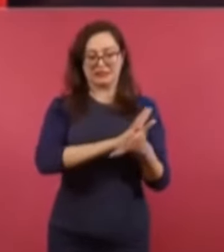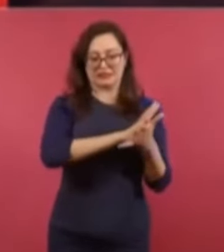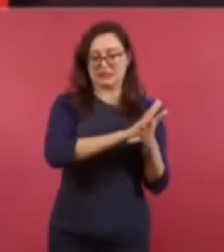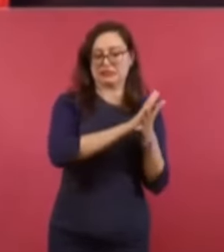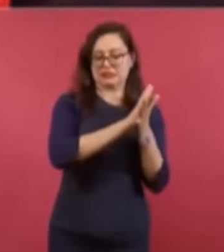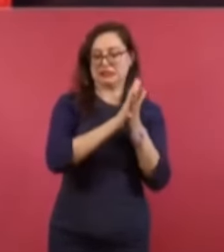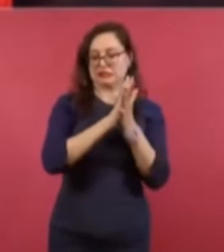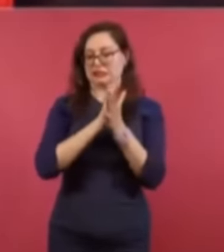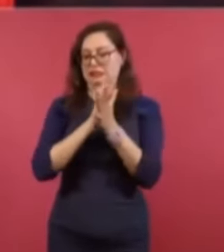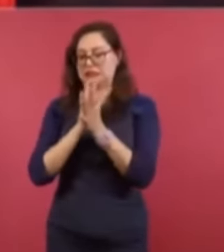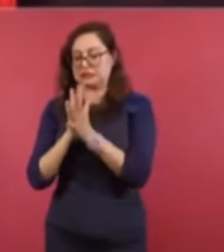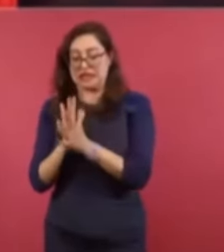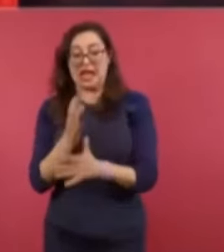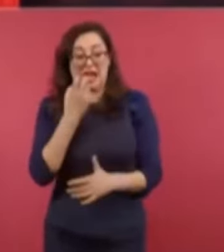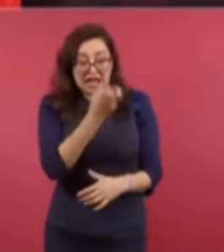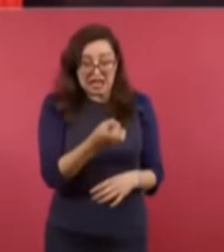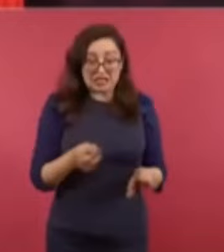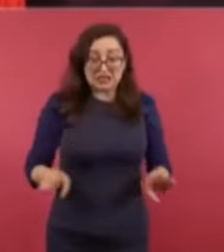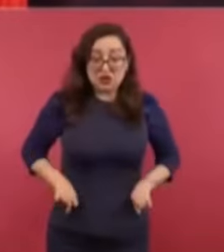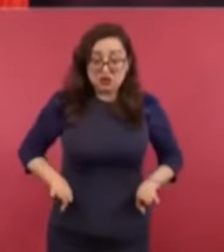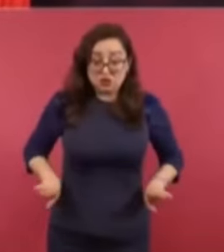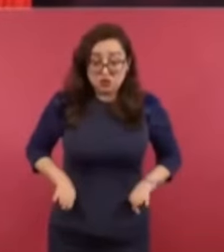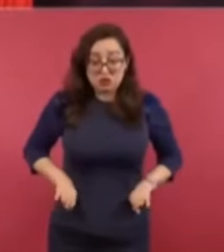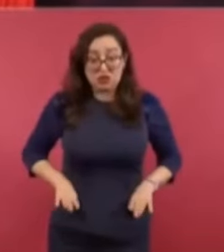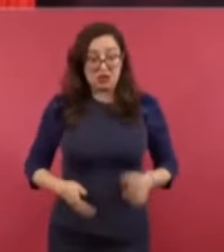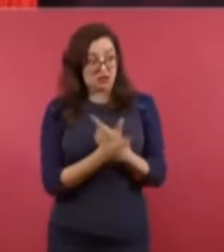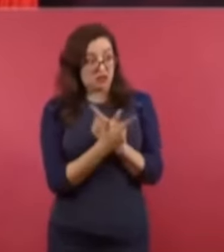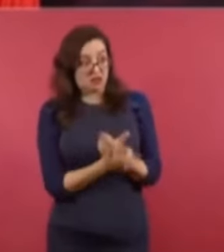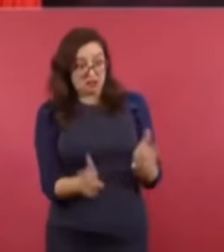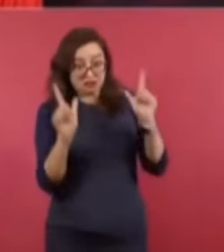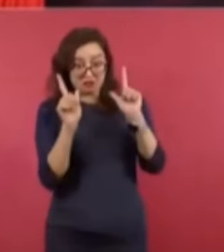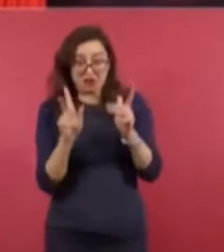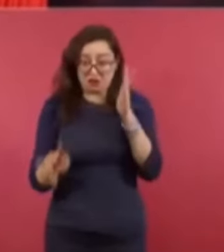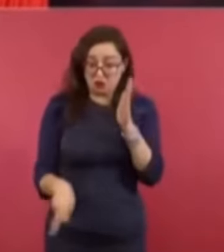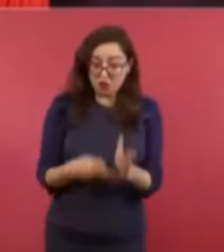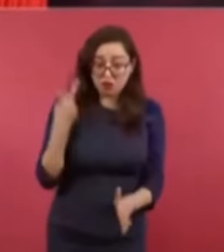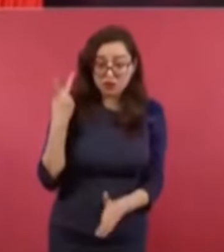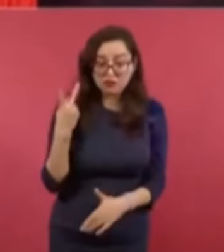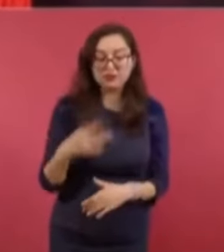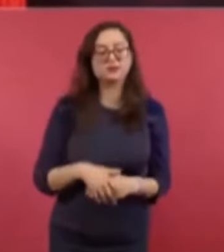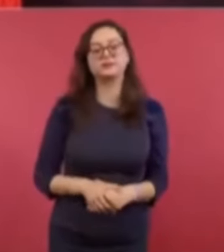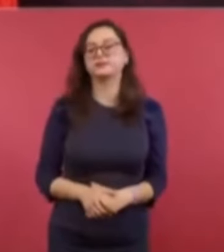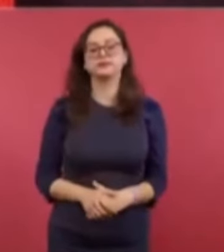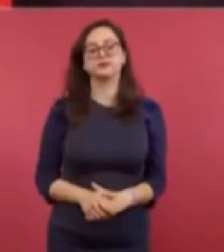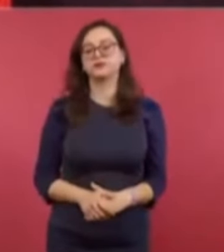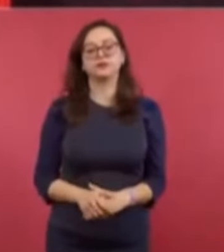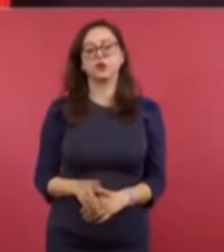prácticas ya no van a repetirse.